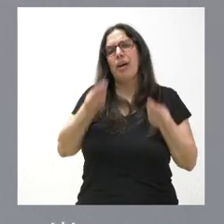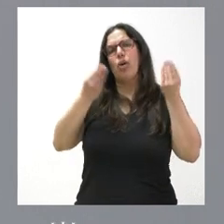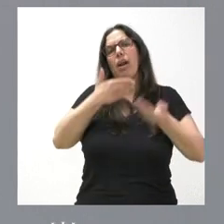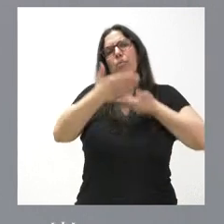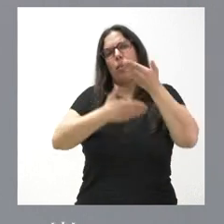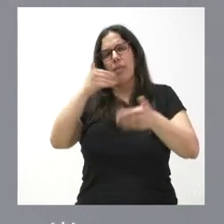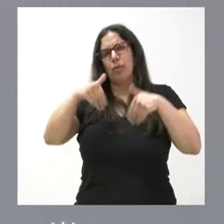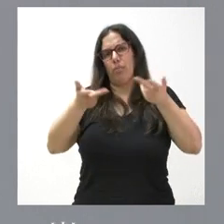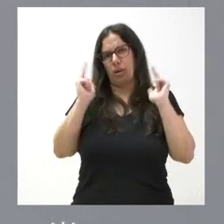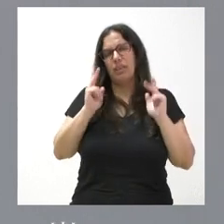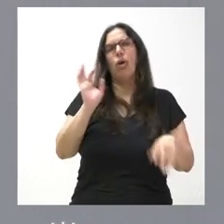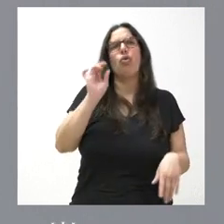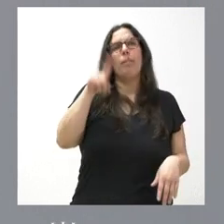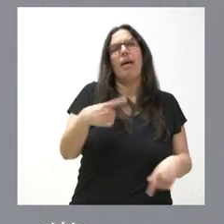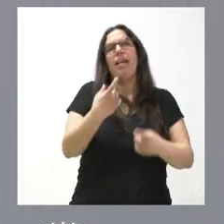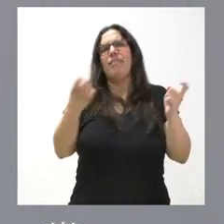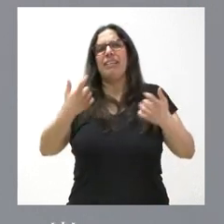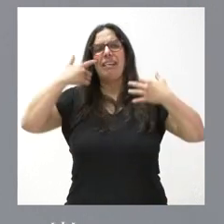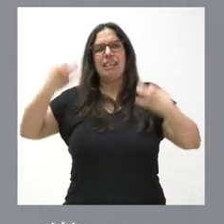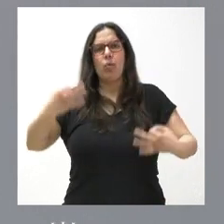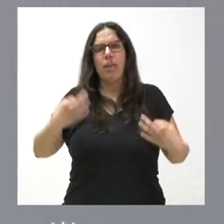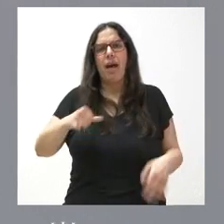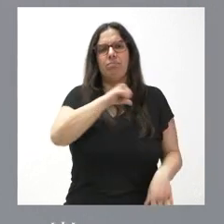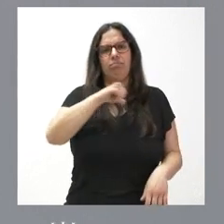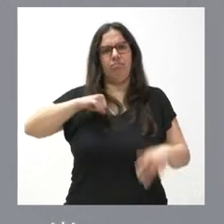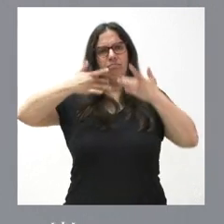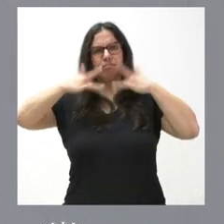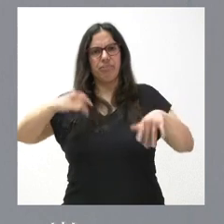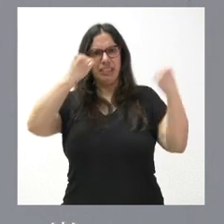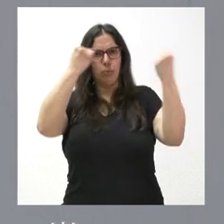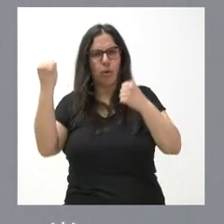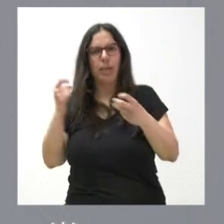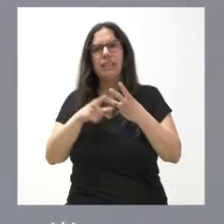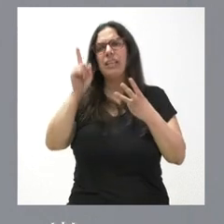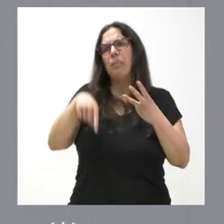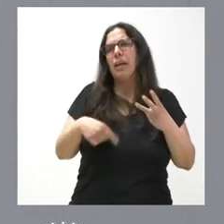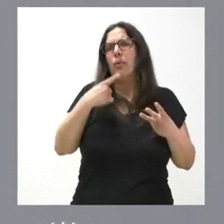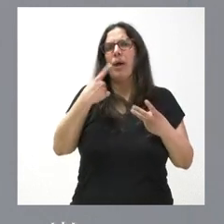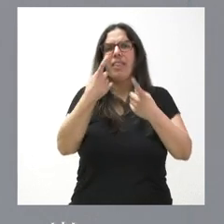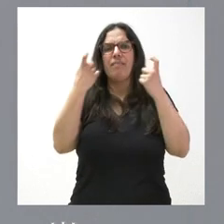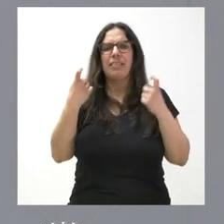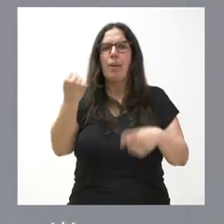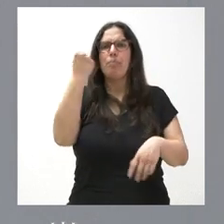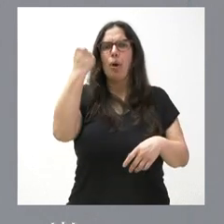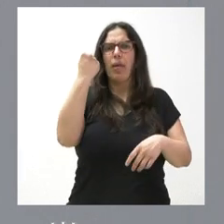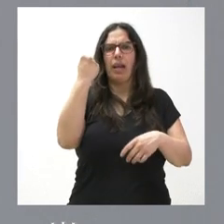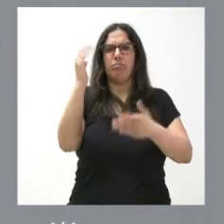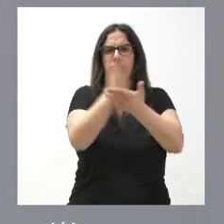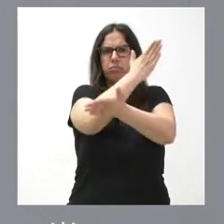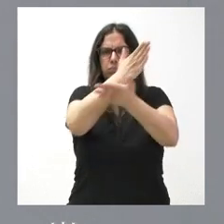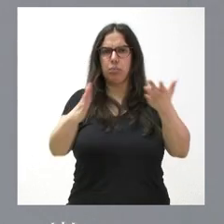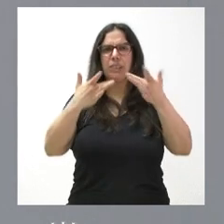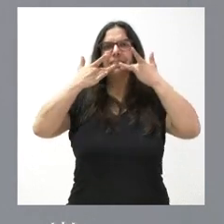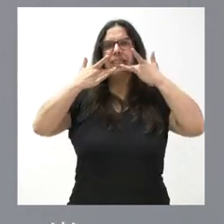democráticos, necesidad de garantizar la independencia de muchas instituciones, la necesidad de garantizar la separación de poderes en España. Cuando hay